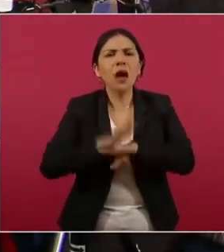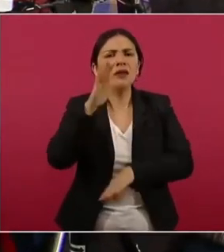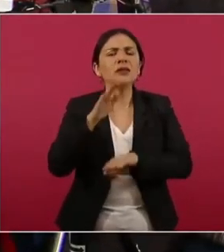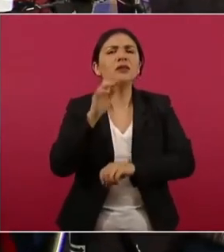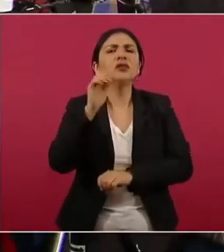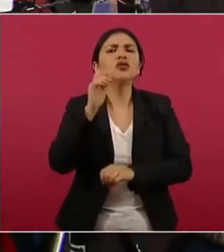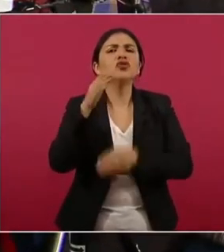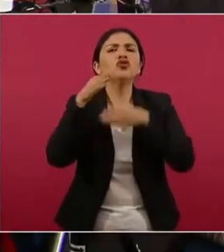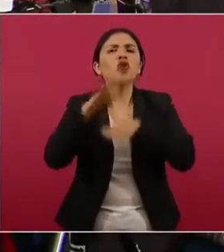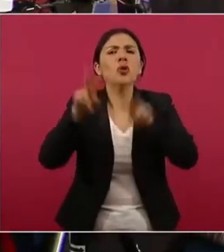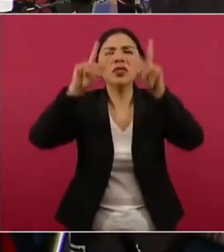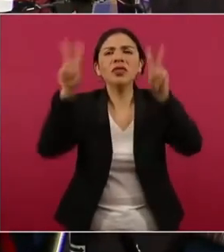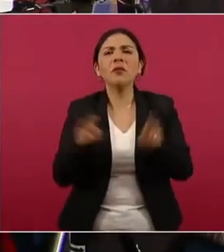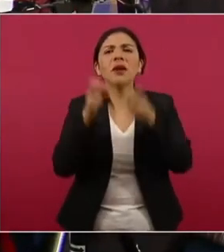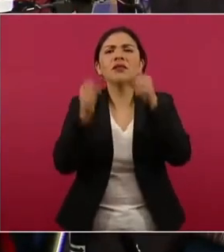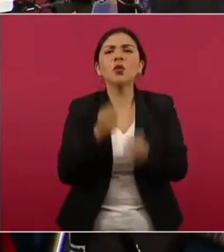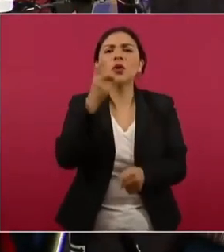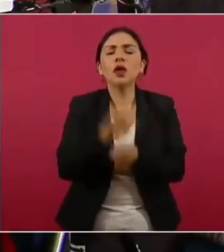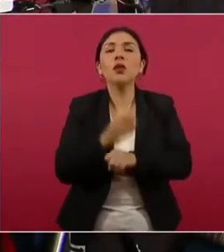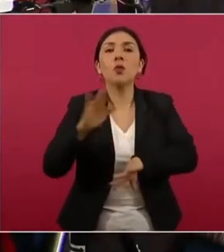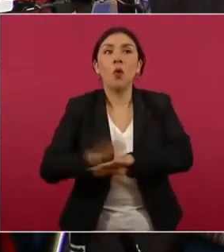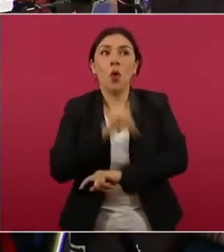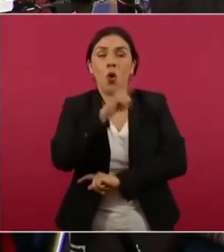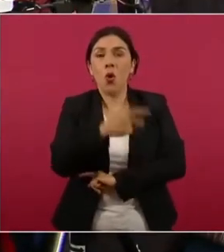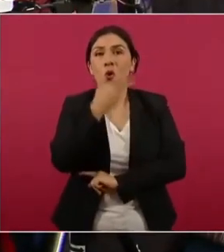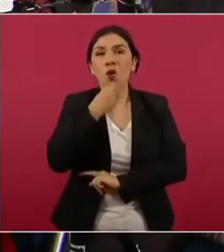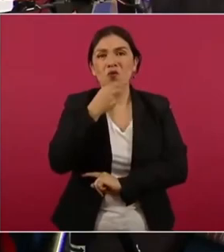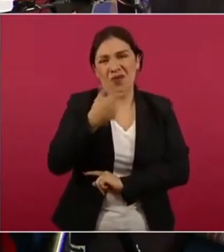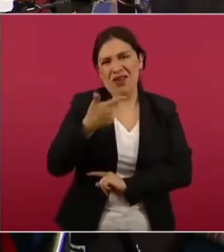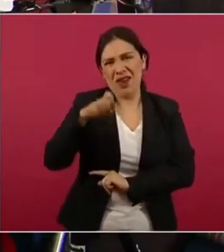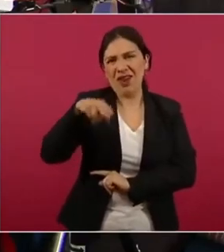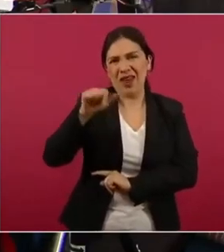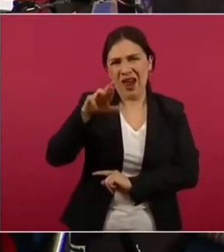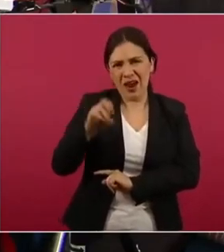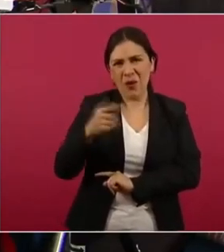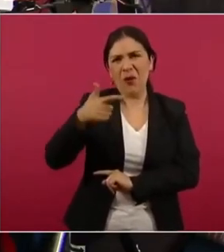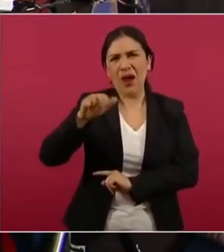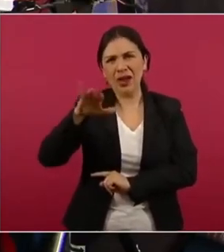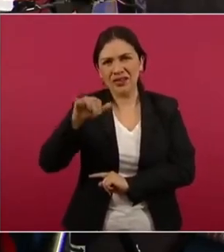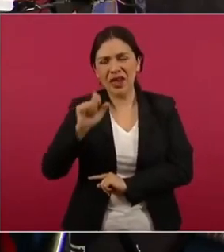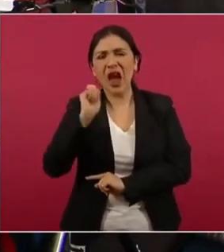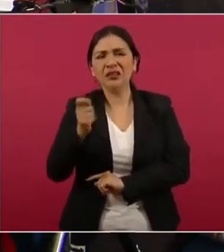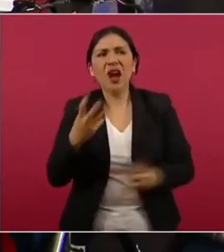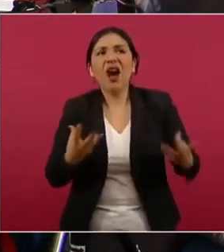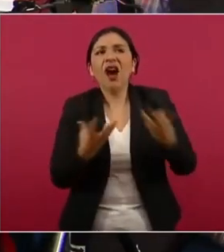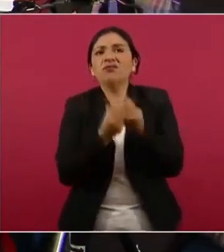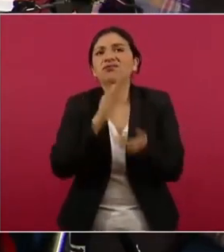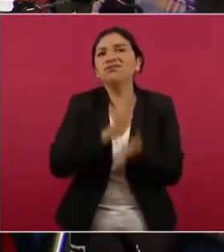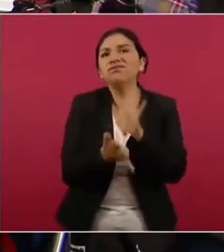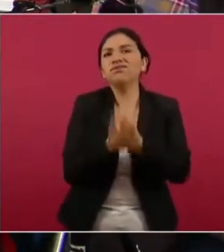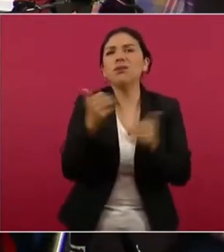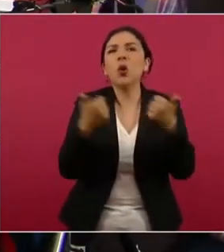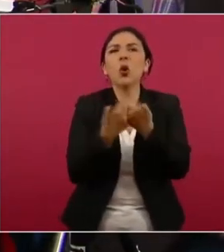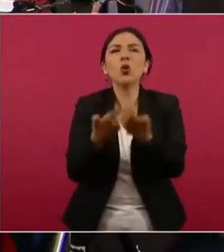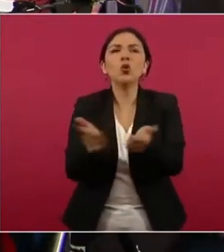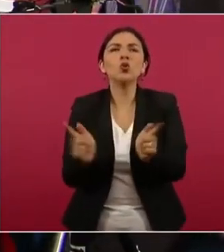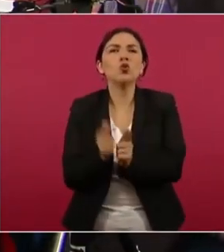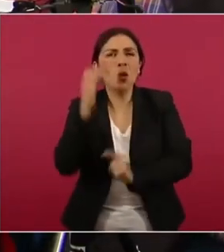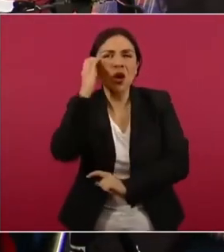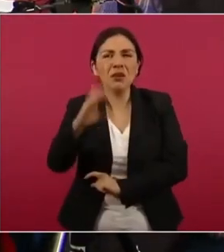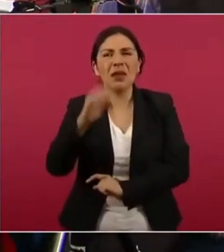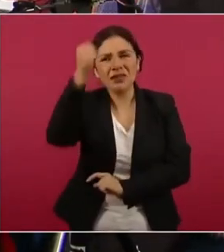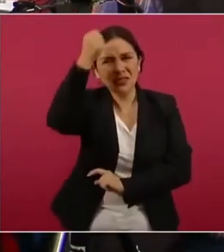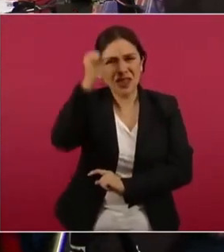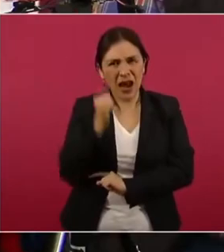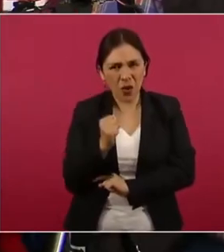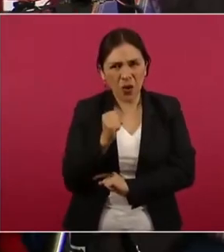seguridad del hecho de que Genaro García Luna estuviera siendo cómplice del cártel de Sinaloa o que lo hubiera protegido cuando